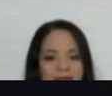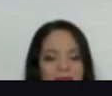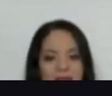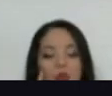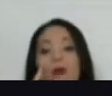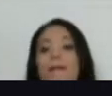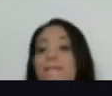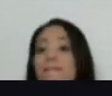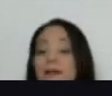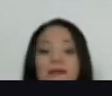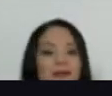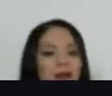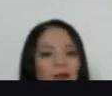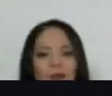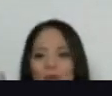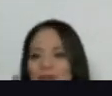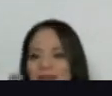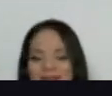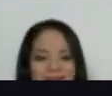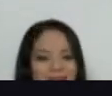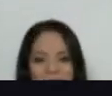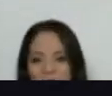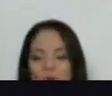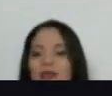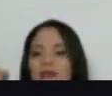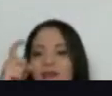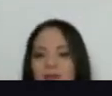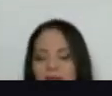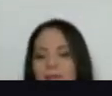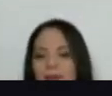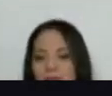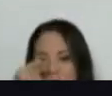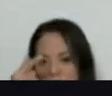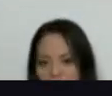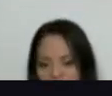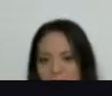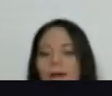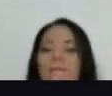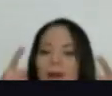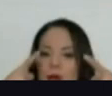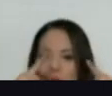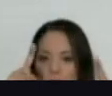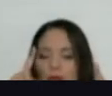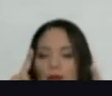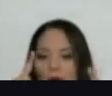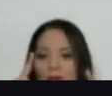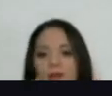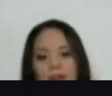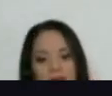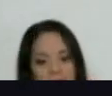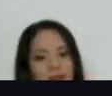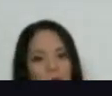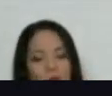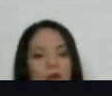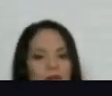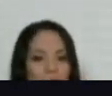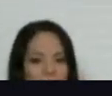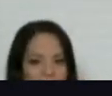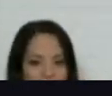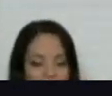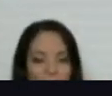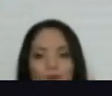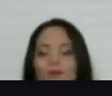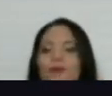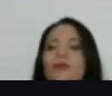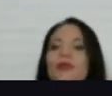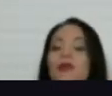ya no será necesario estar inscrito en Hacienda para poder accesar al riesgo del trabajo. Por otro lado,